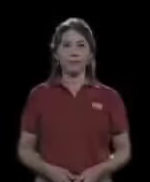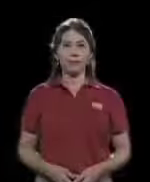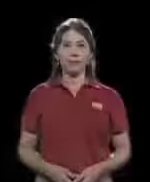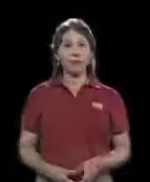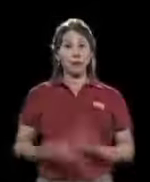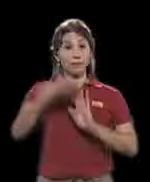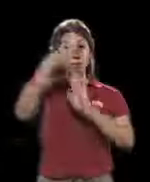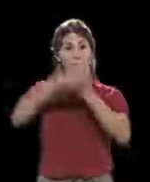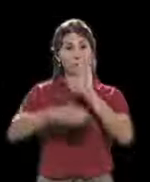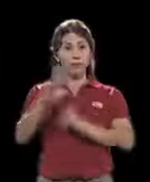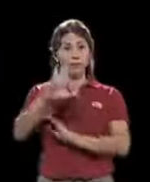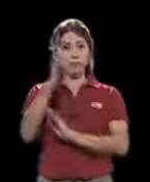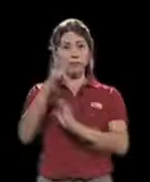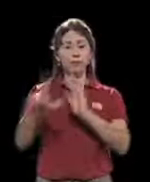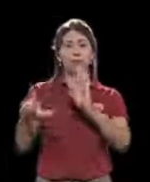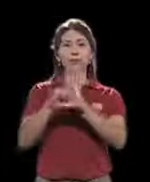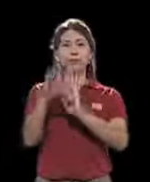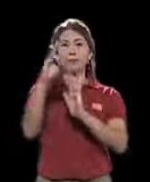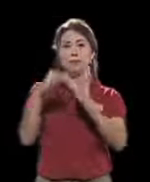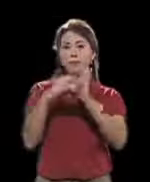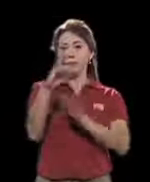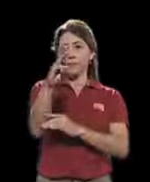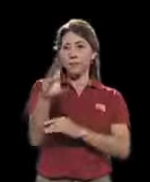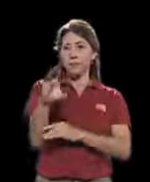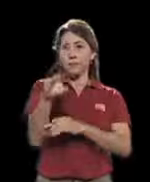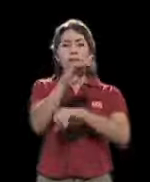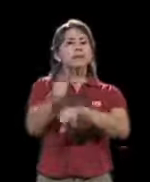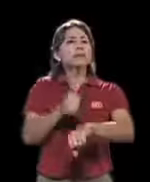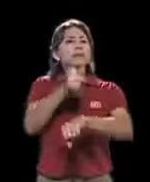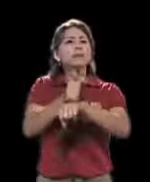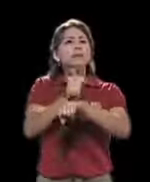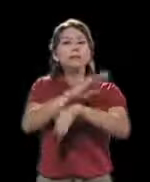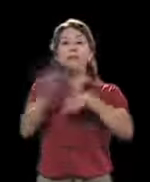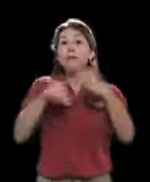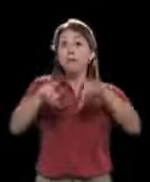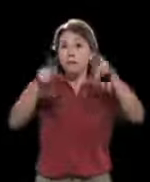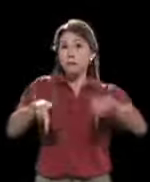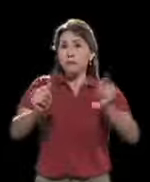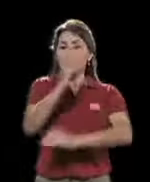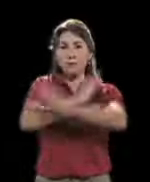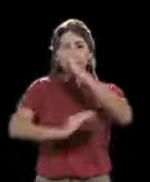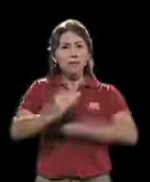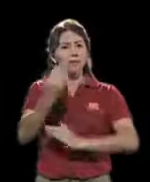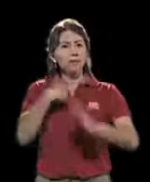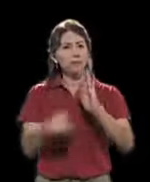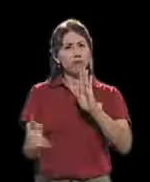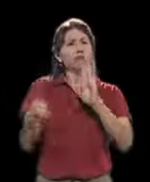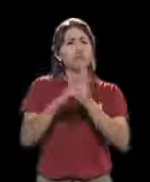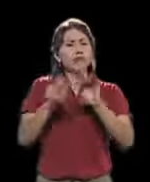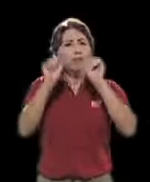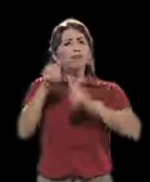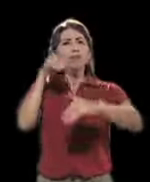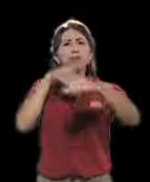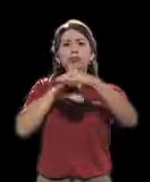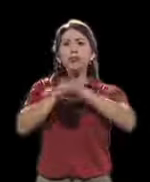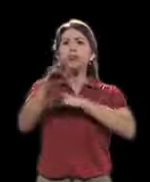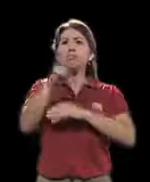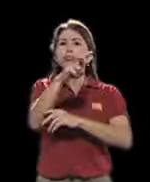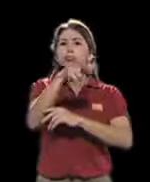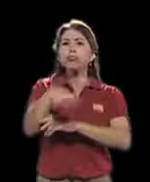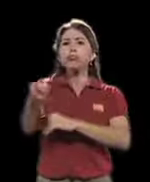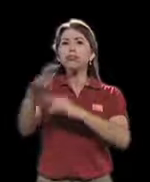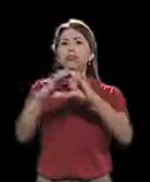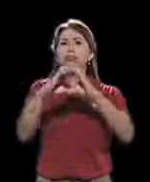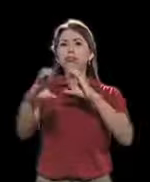El capítulo quinto de la ley 7600 establece el derecho de toda persona con discapacidad al acceso al transporte.